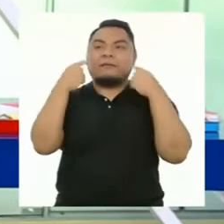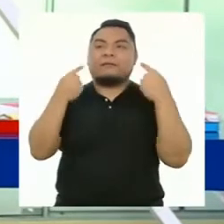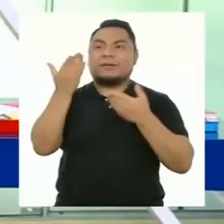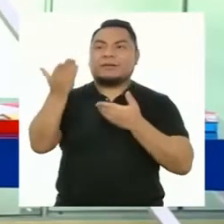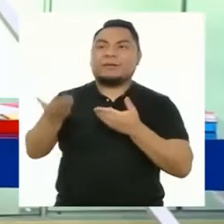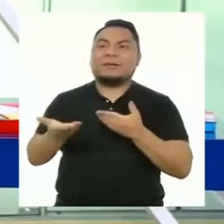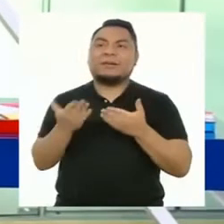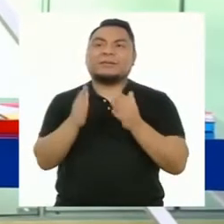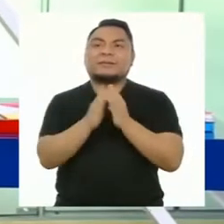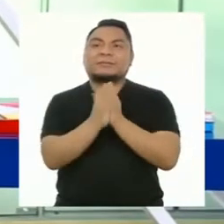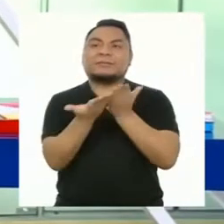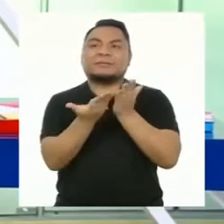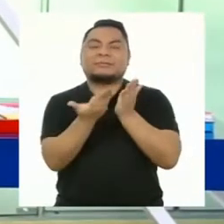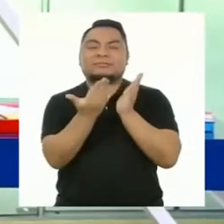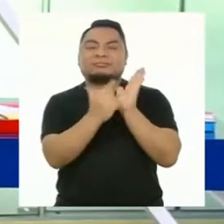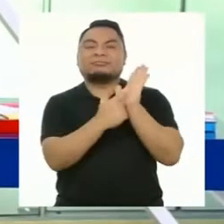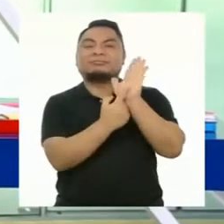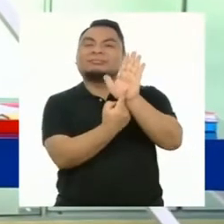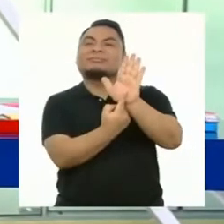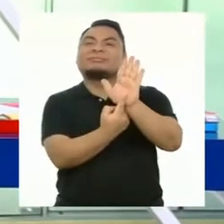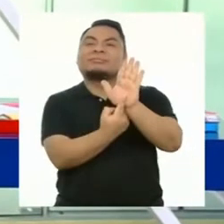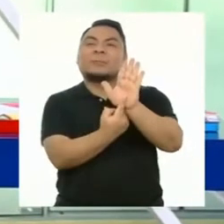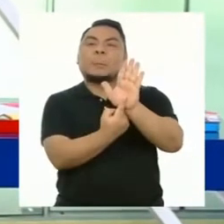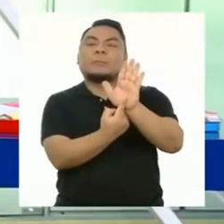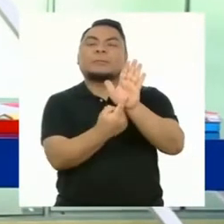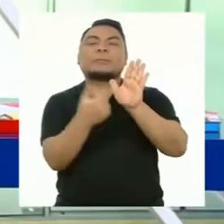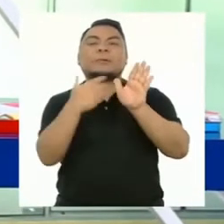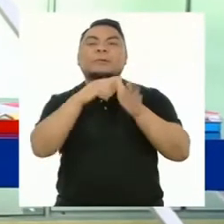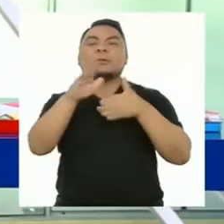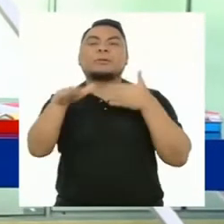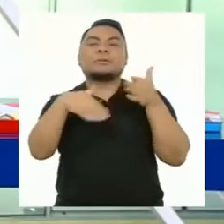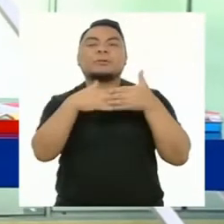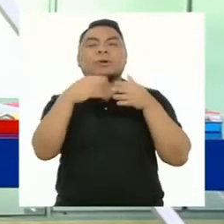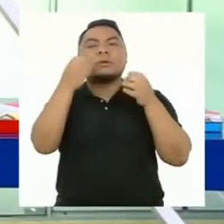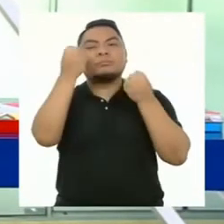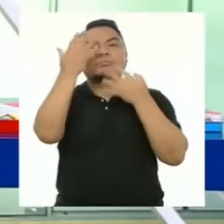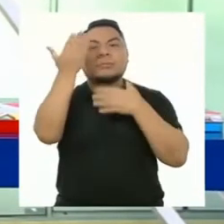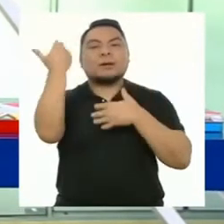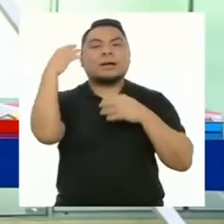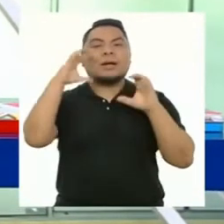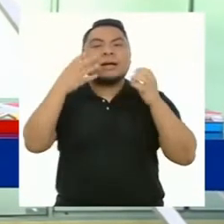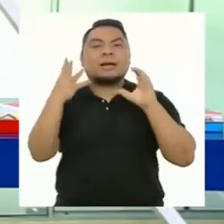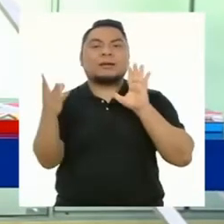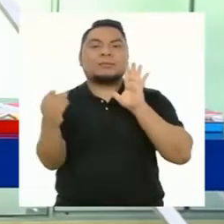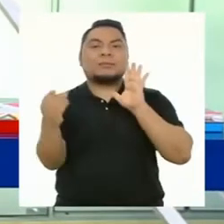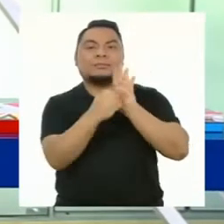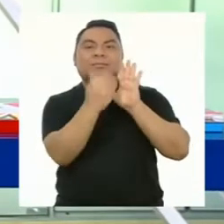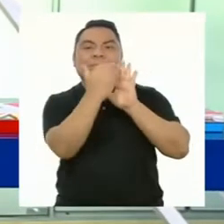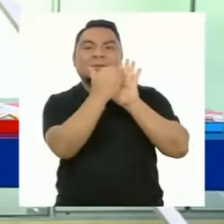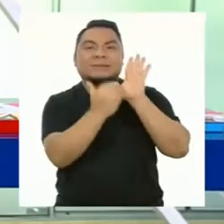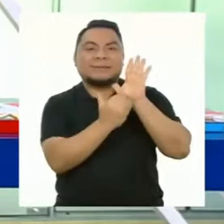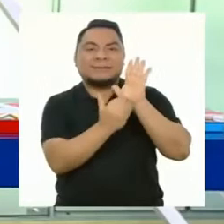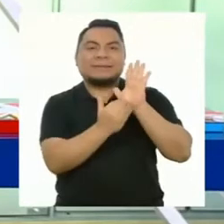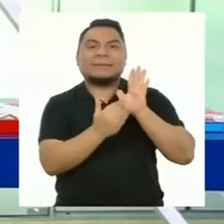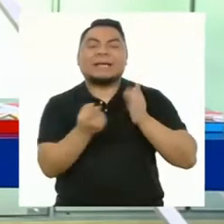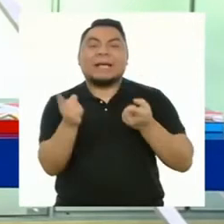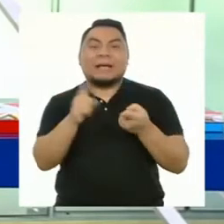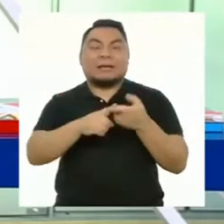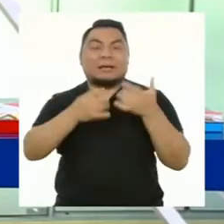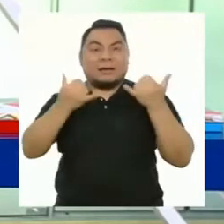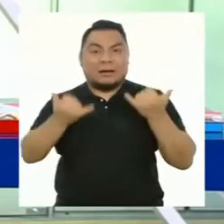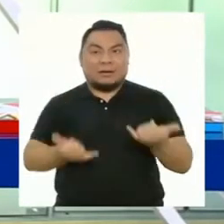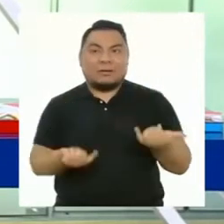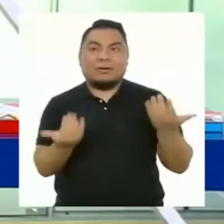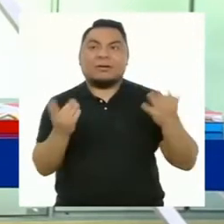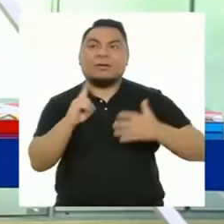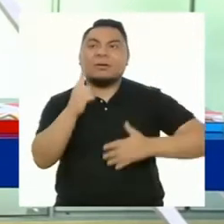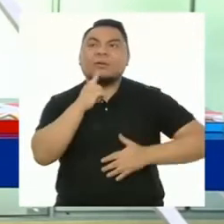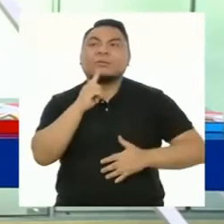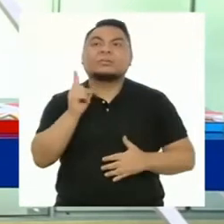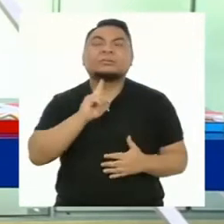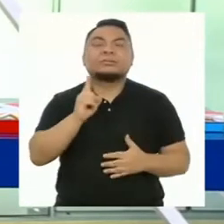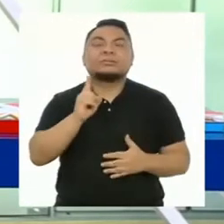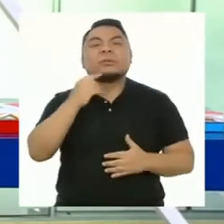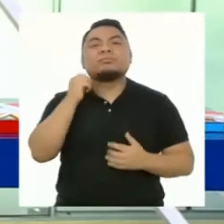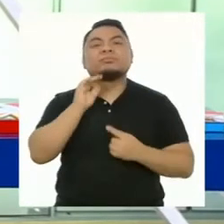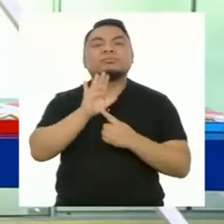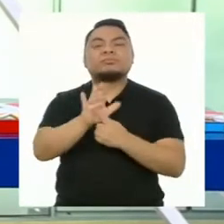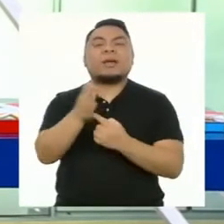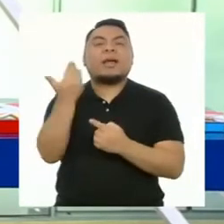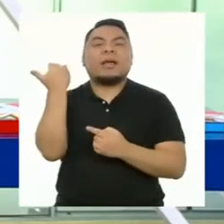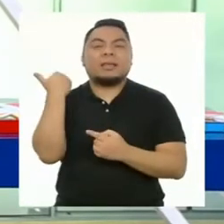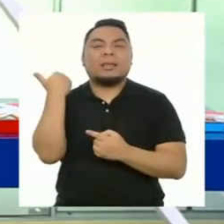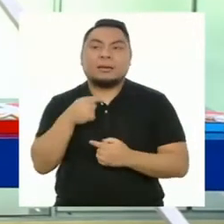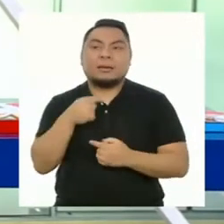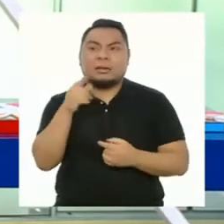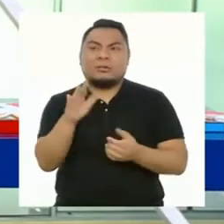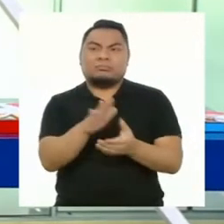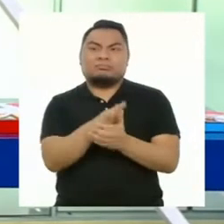portafolio. Todos los programas lo mencionamos y hasta ahora no se los había mostrado.